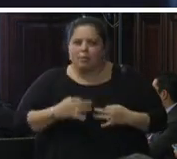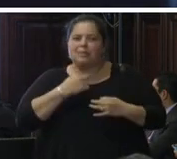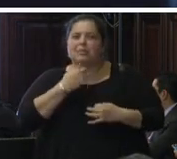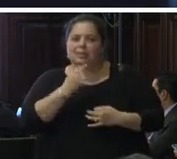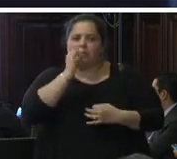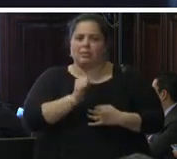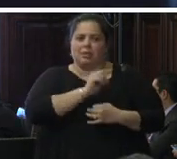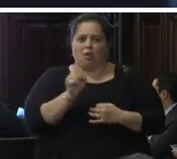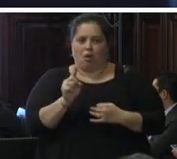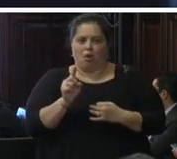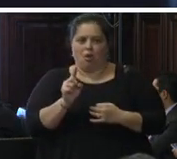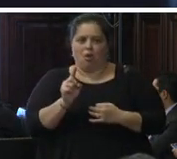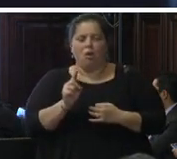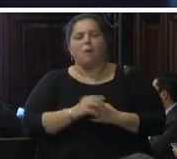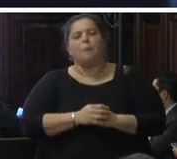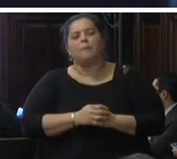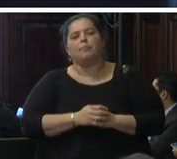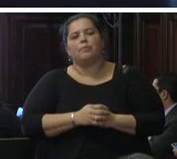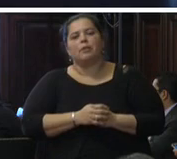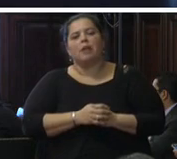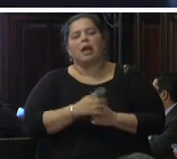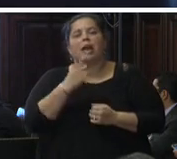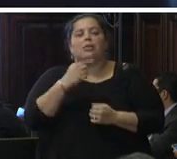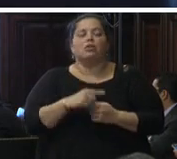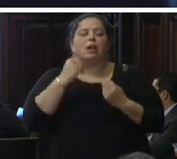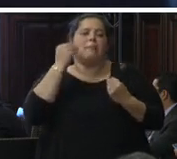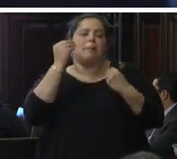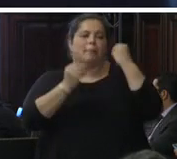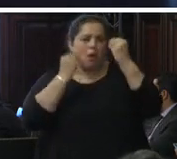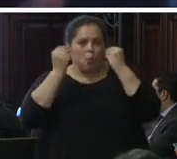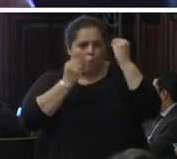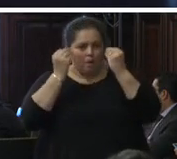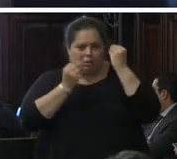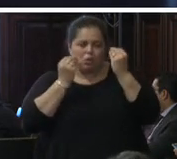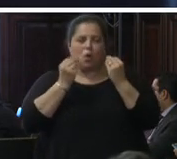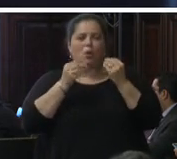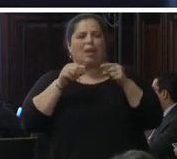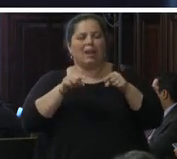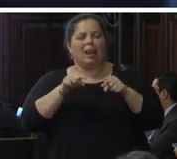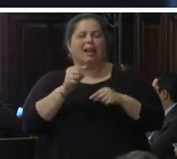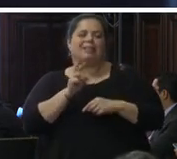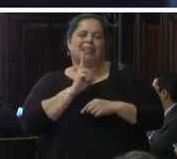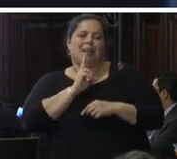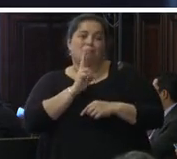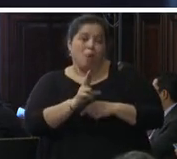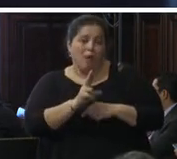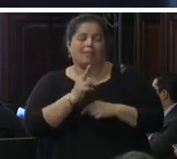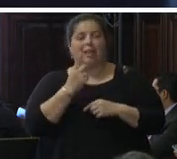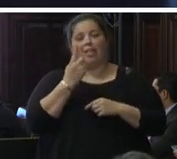y mi preocupación va en que la respuesta de una